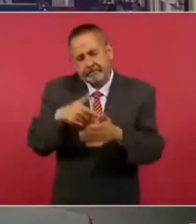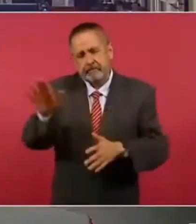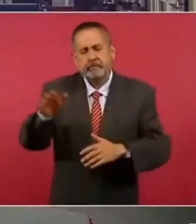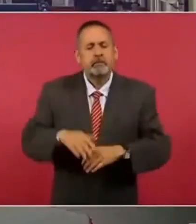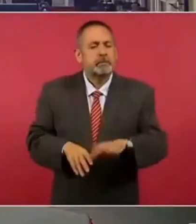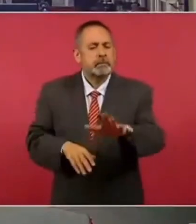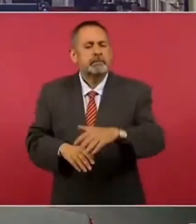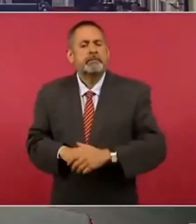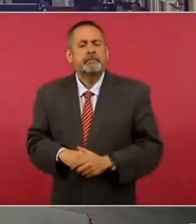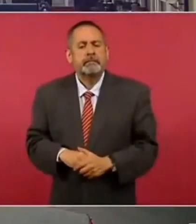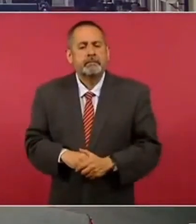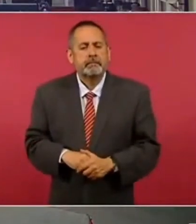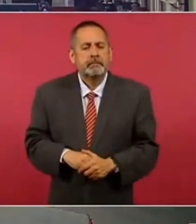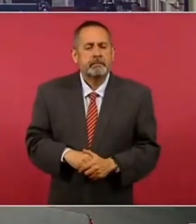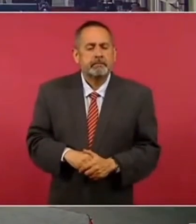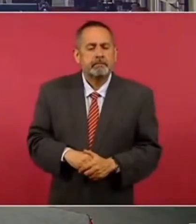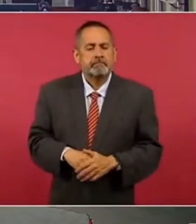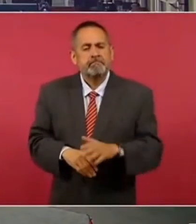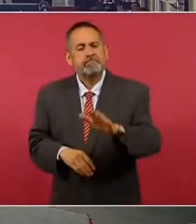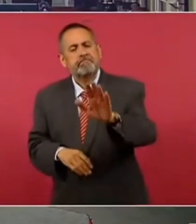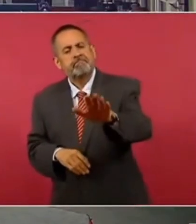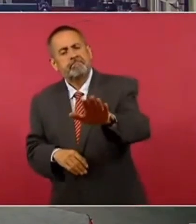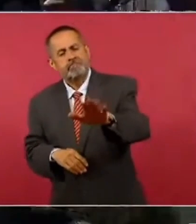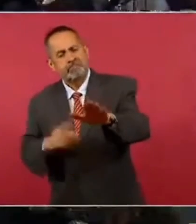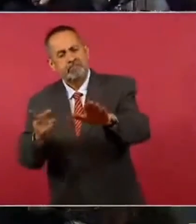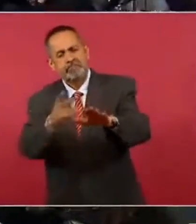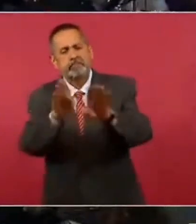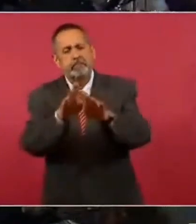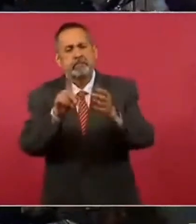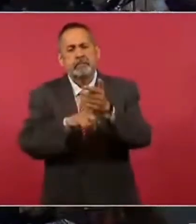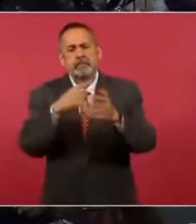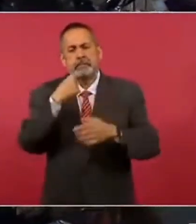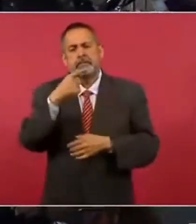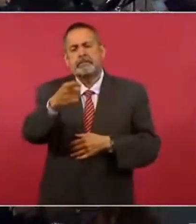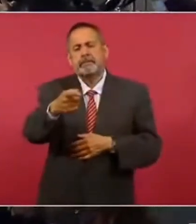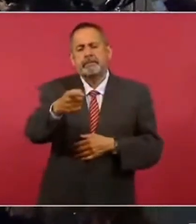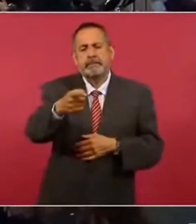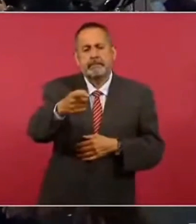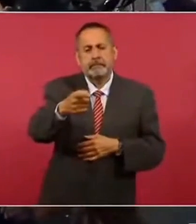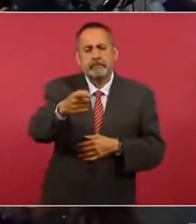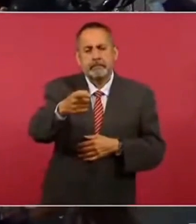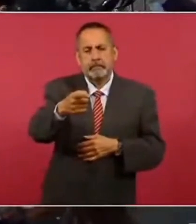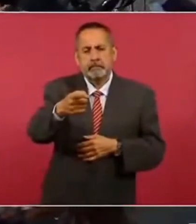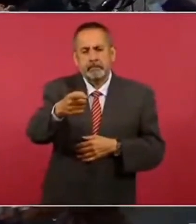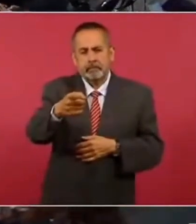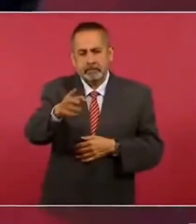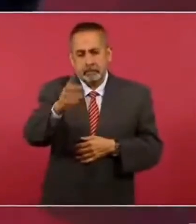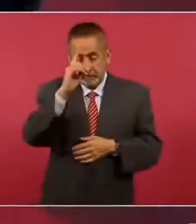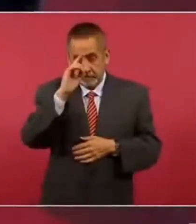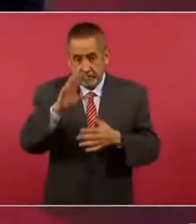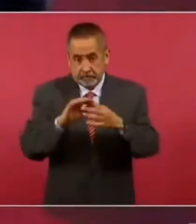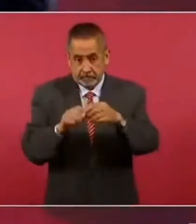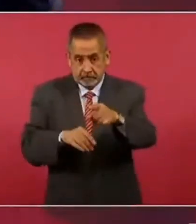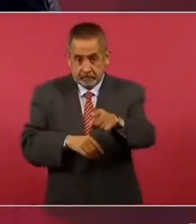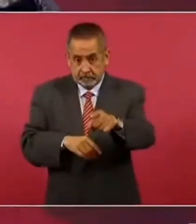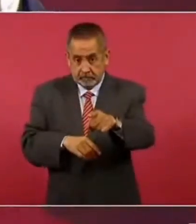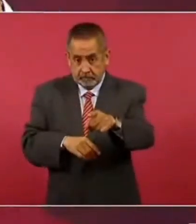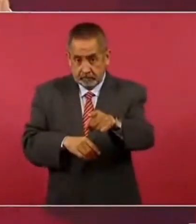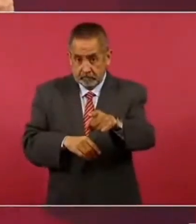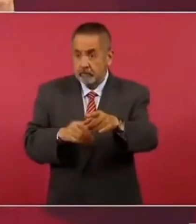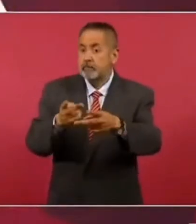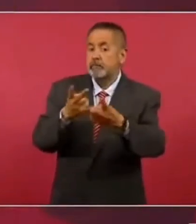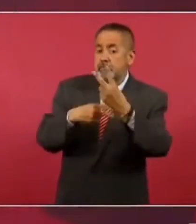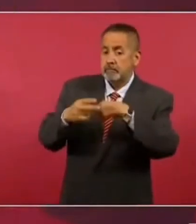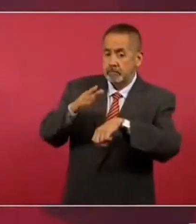Y en este orden de ideas, usted exigiró instrucciones para que... Pero oye, pero va a venir, quiero que